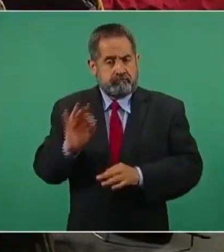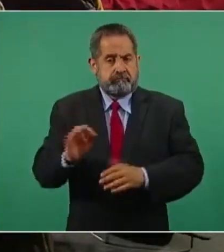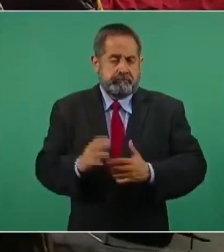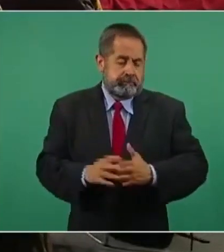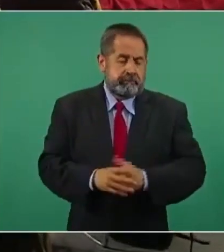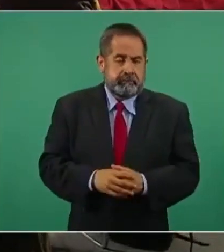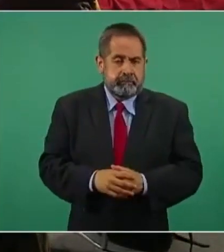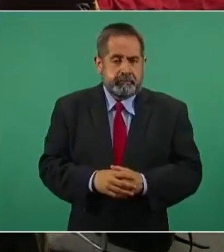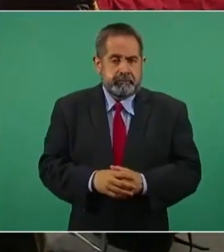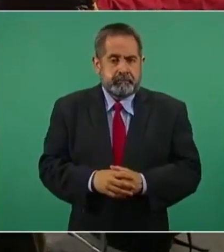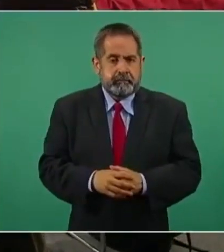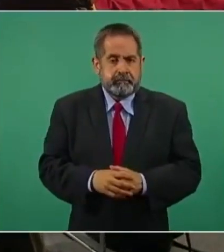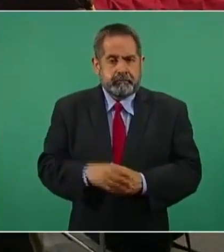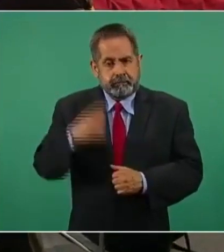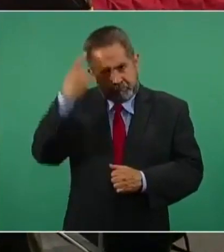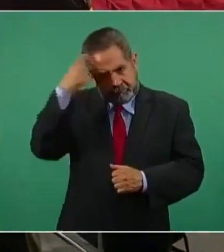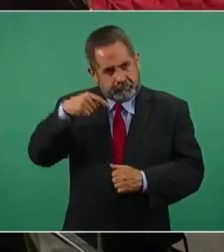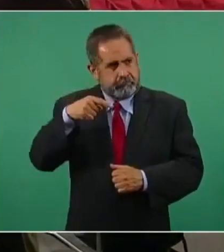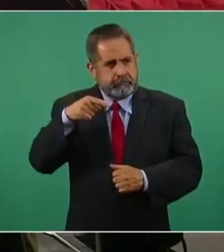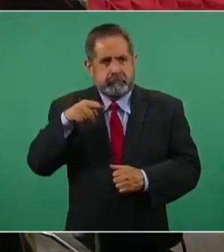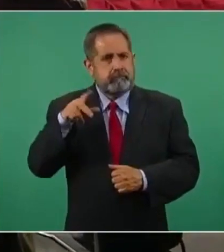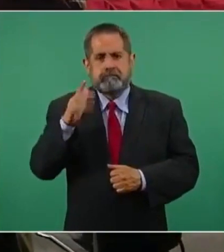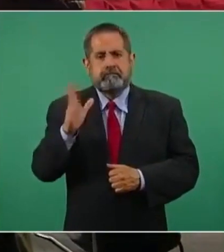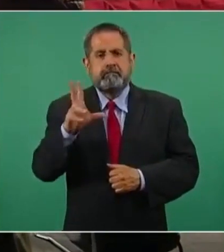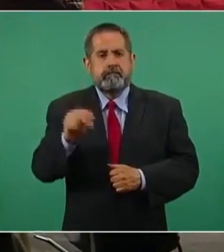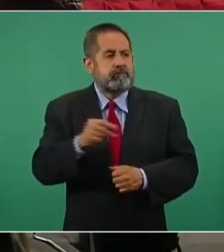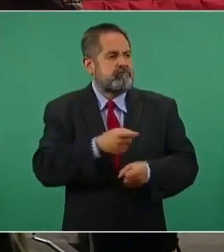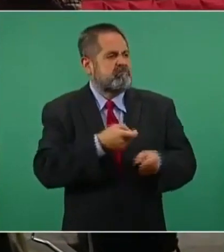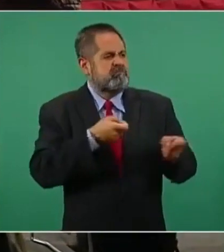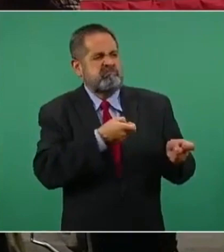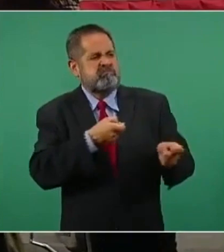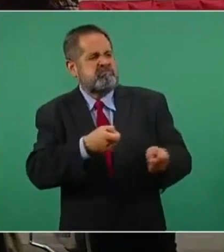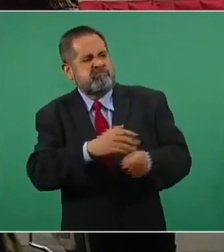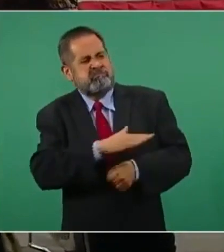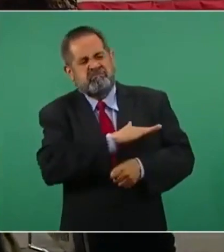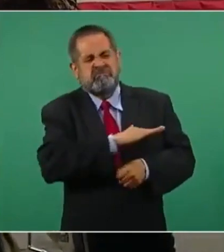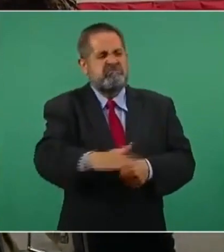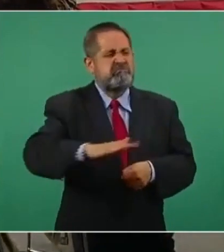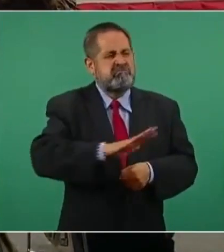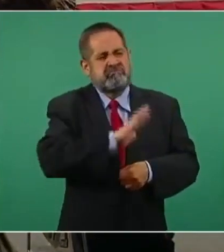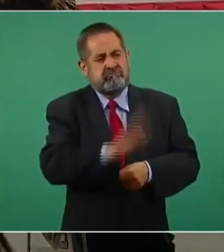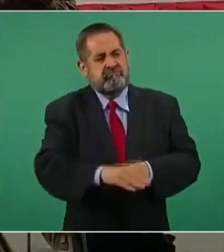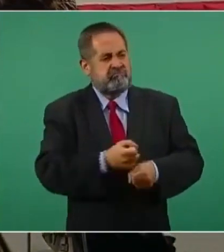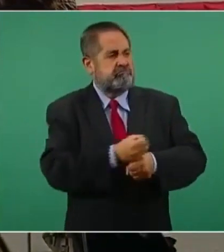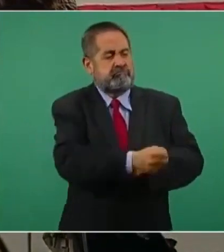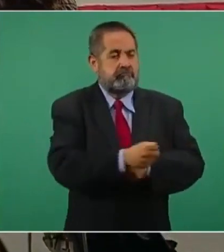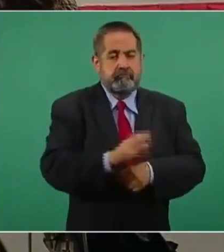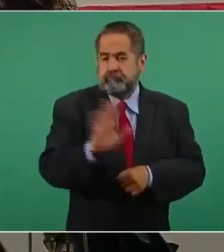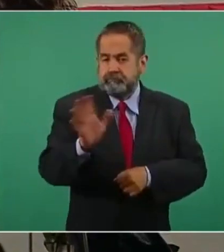Ya no hay masacres, ya no es el tiempo de antes.